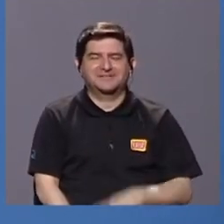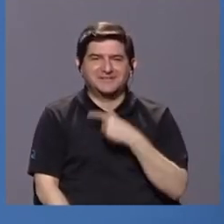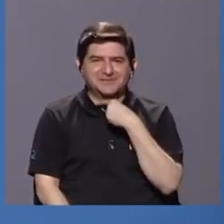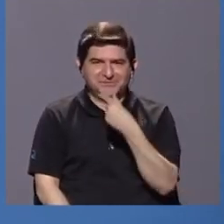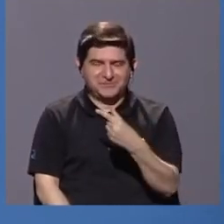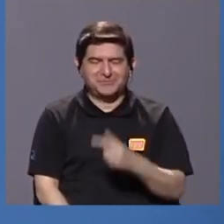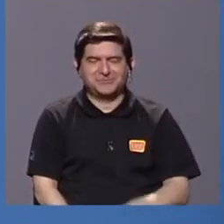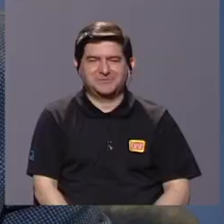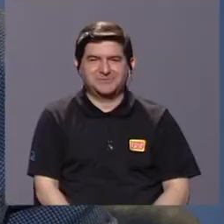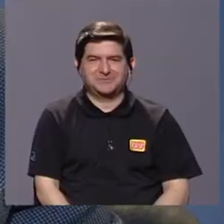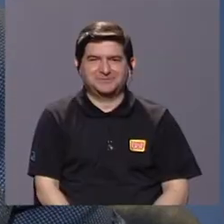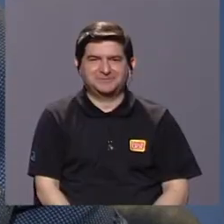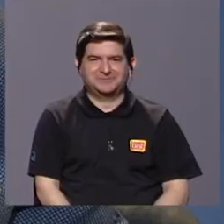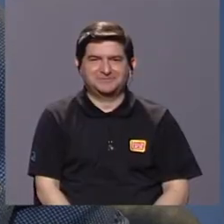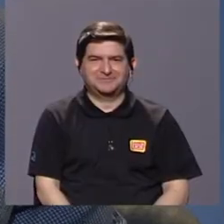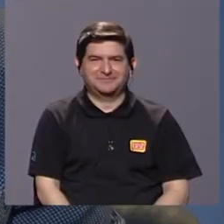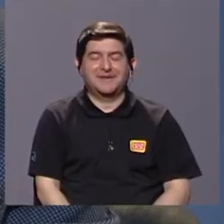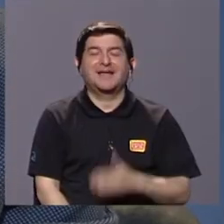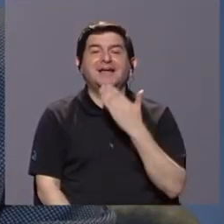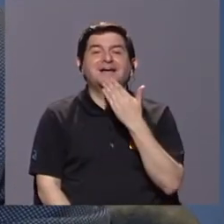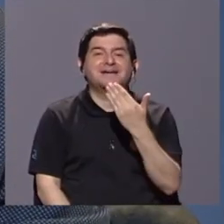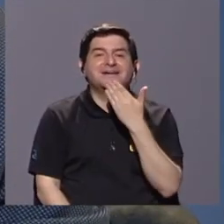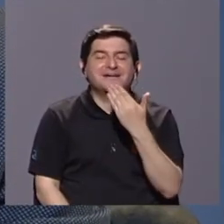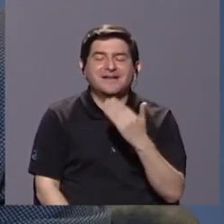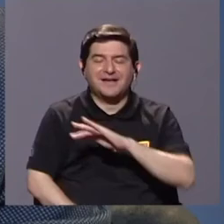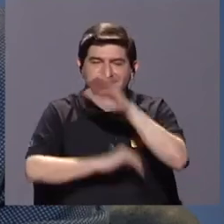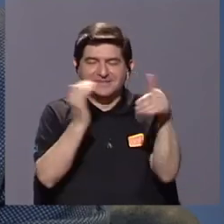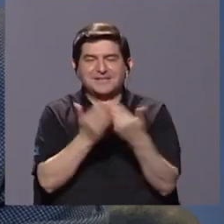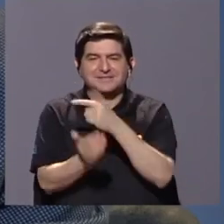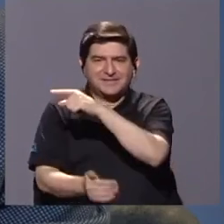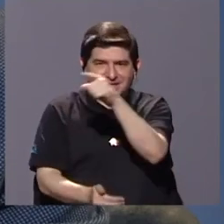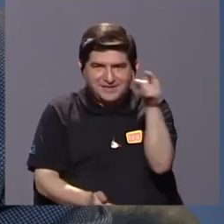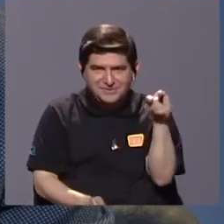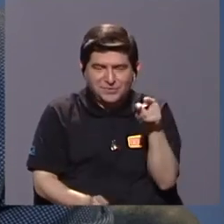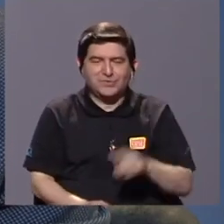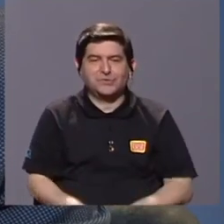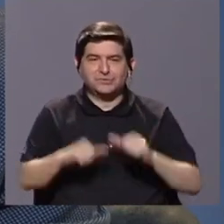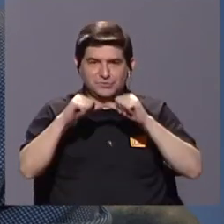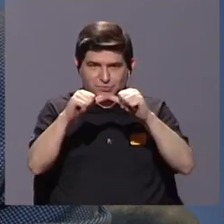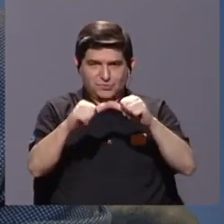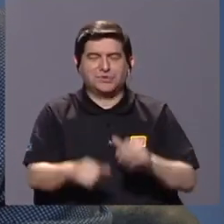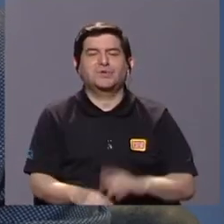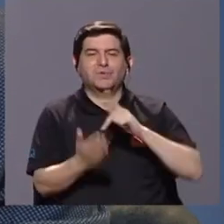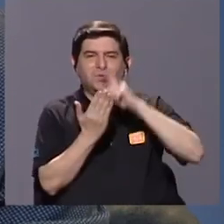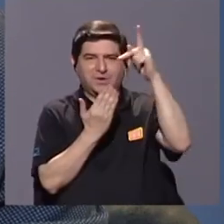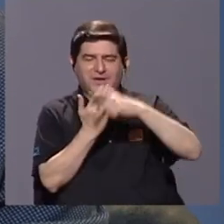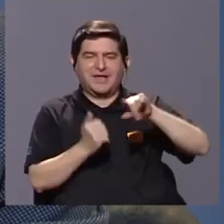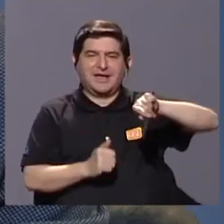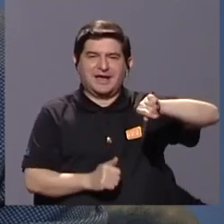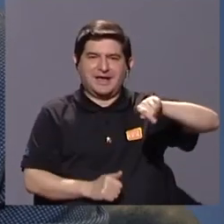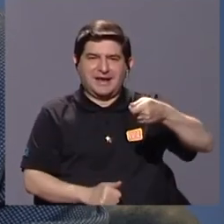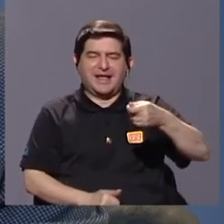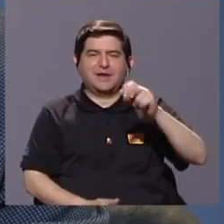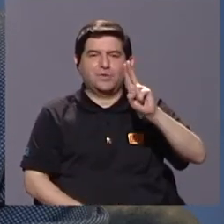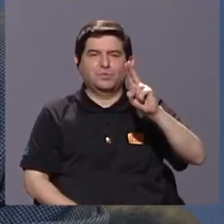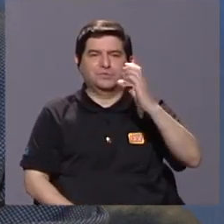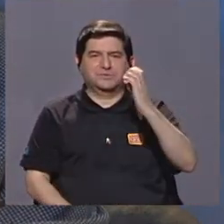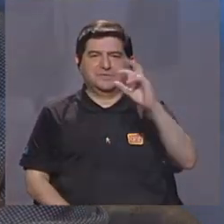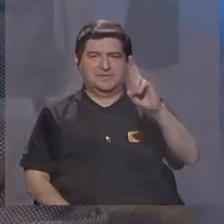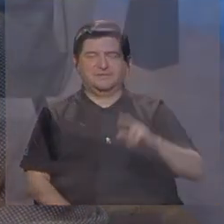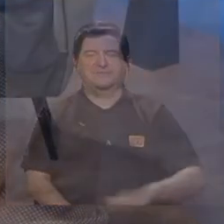estar aquí con vos. Muy amable, muchas gracias. Gracias también a todas y todos ustedes. Continúen con la programación de Canal UCR.